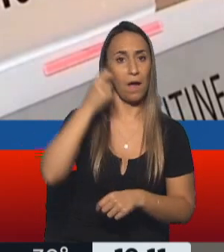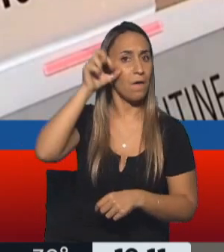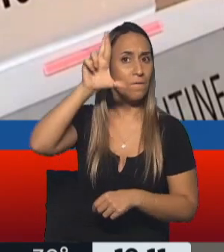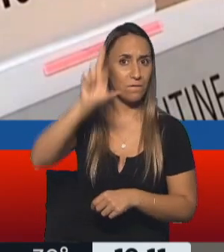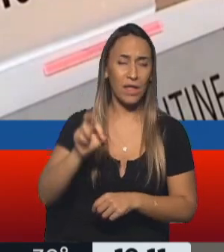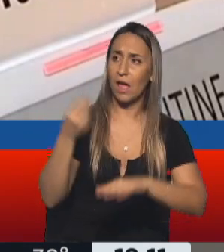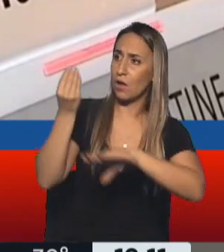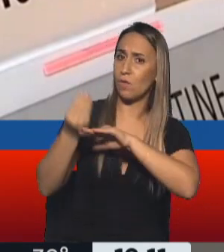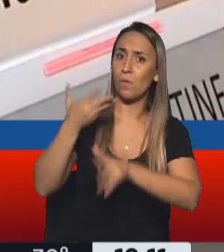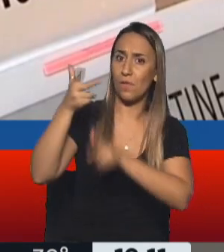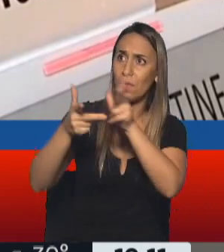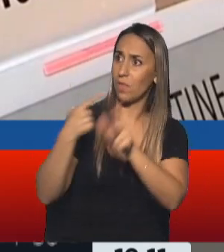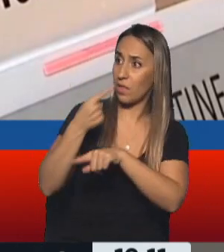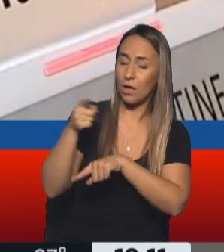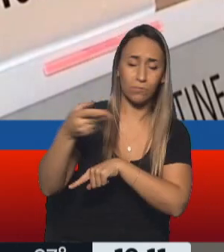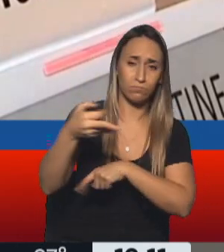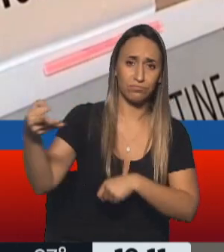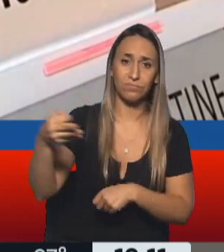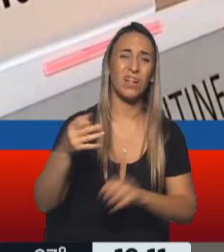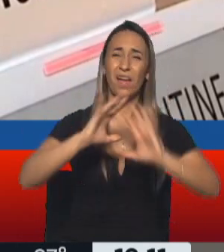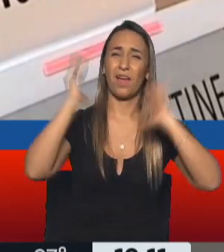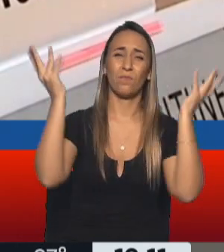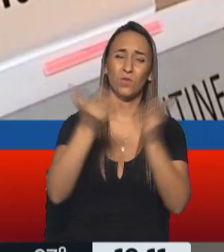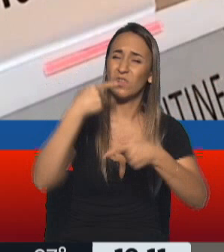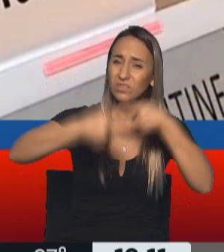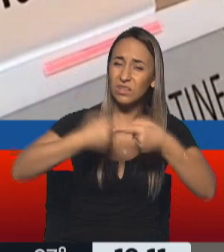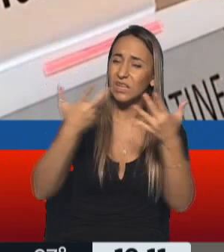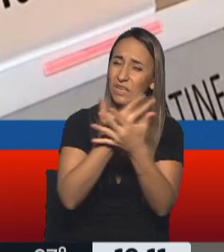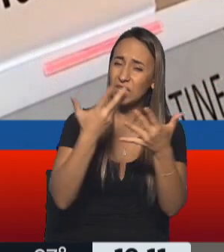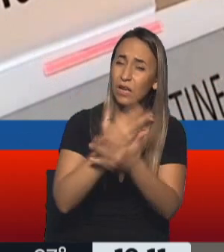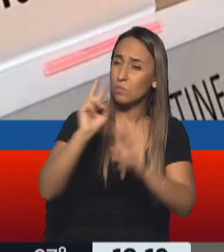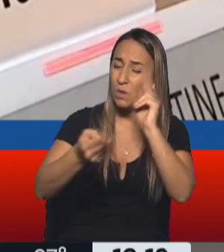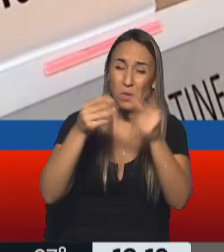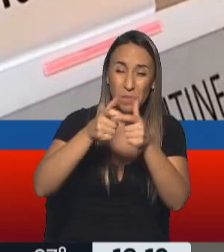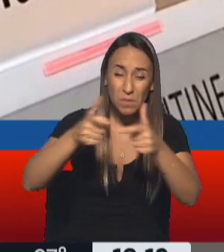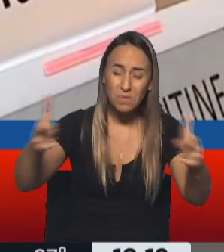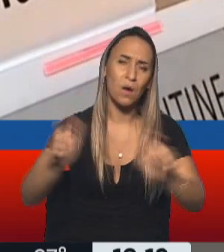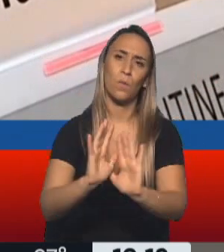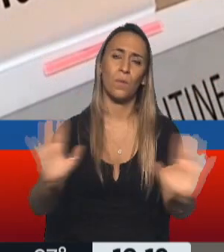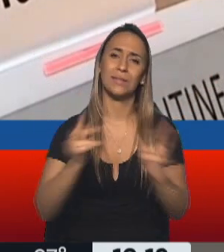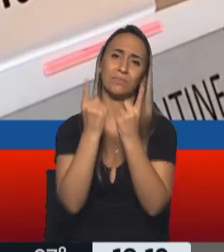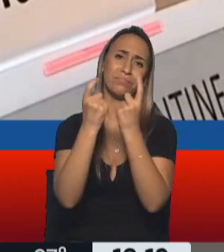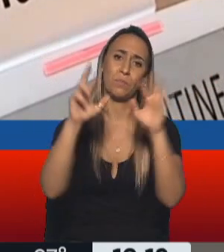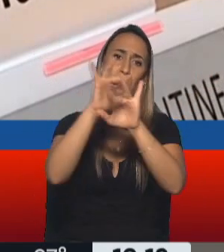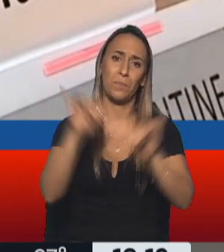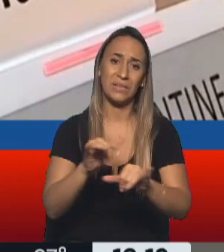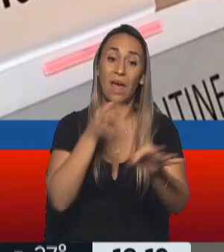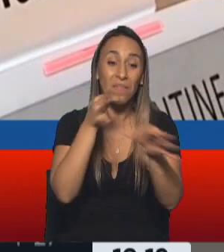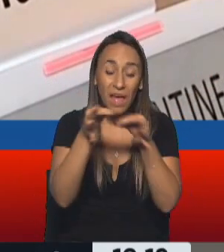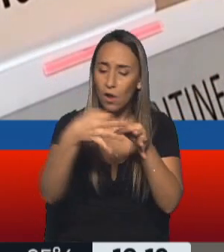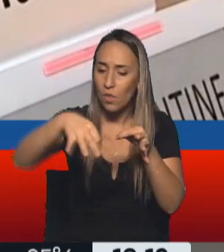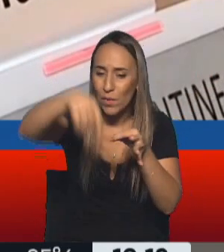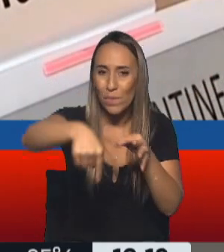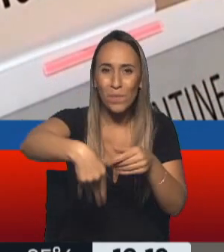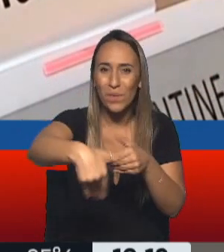segmento de alto nivel, el mundo no soporta más sufrimiento ni debe tolerar más muertos. La paz es urgente, el diálogo debe comenzar ya.